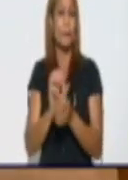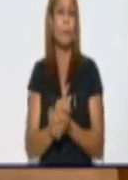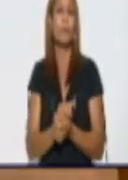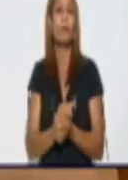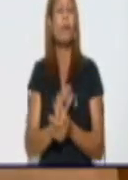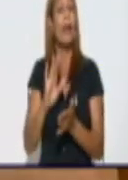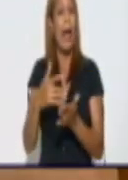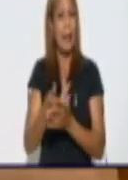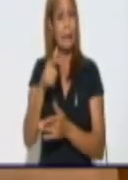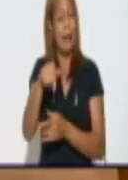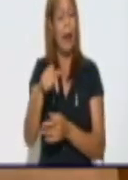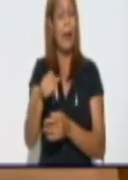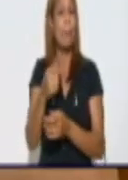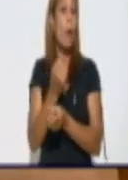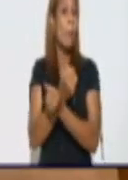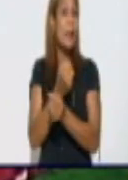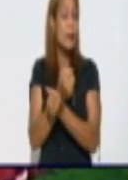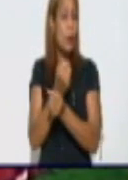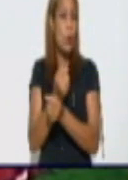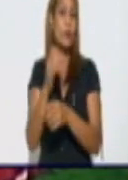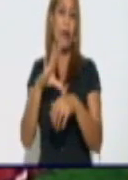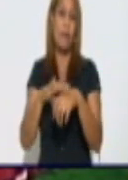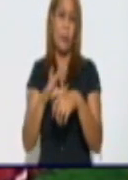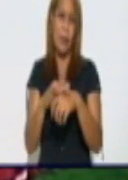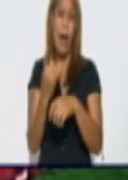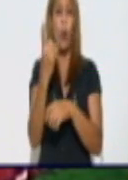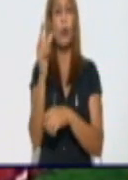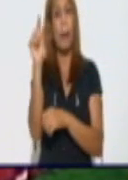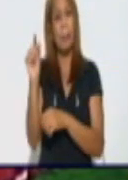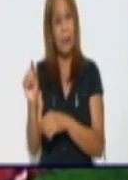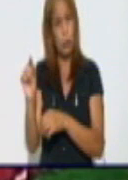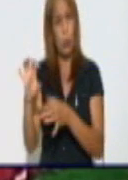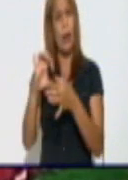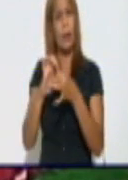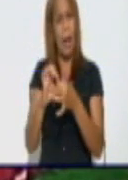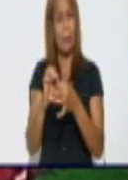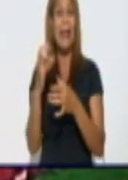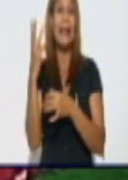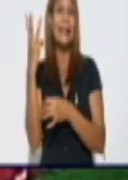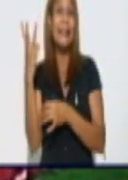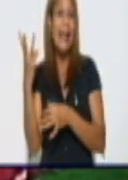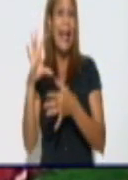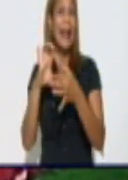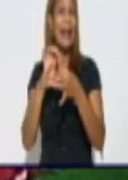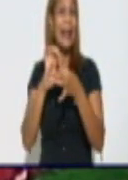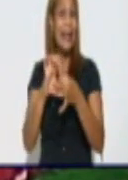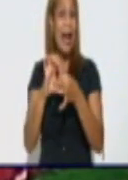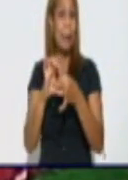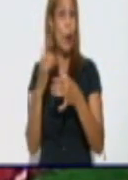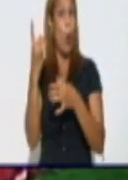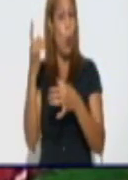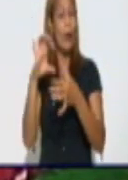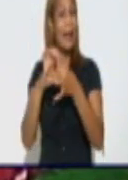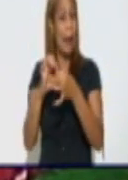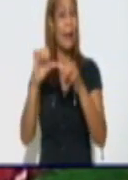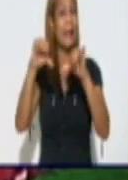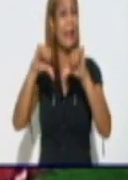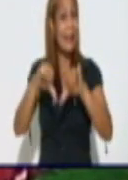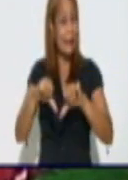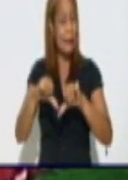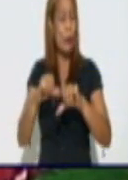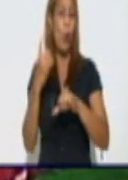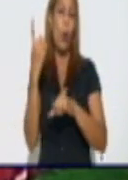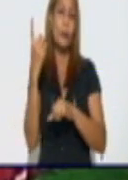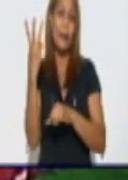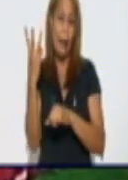peligrosa enfermedad. Un crítico, tres personas graves. Y llama la atención también que